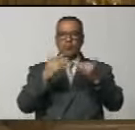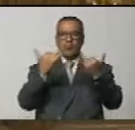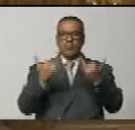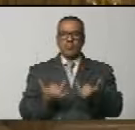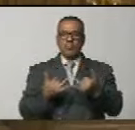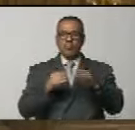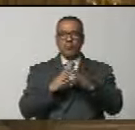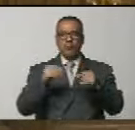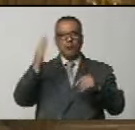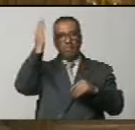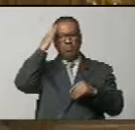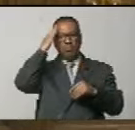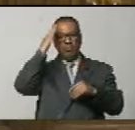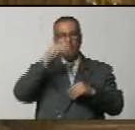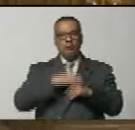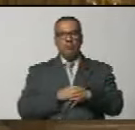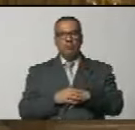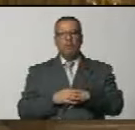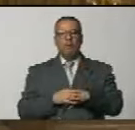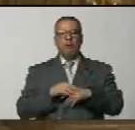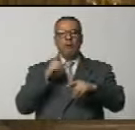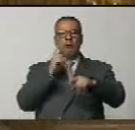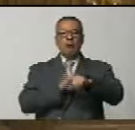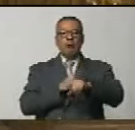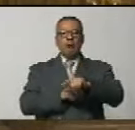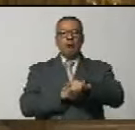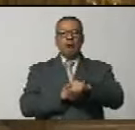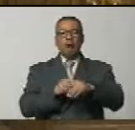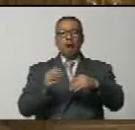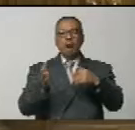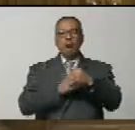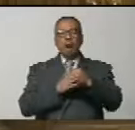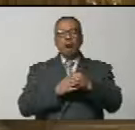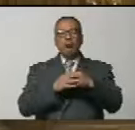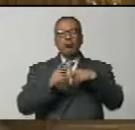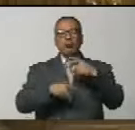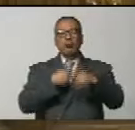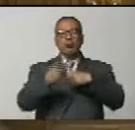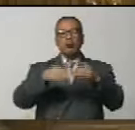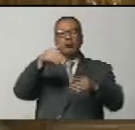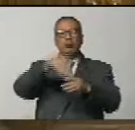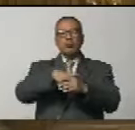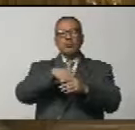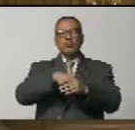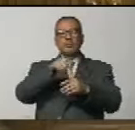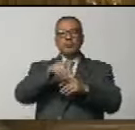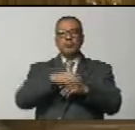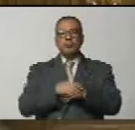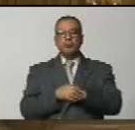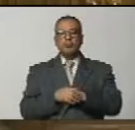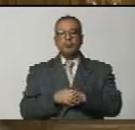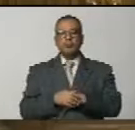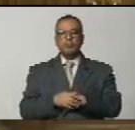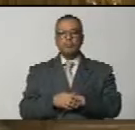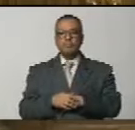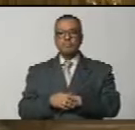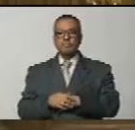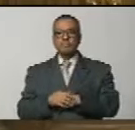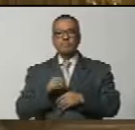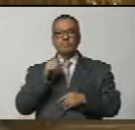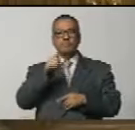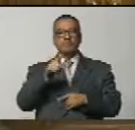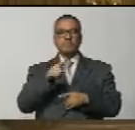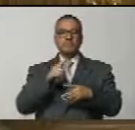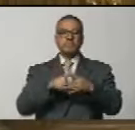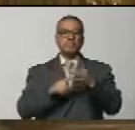que todos sabemos desde el momento en el cierre del proceso electoral, es algo que